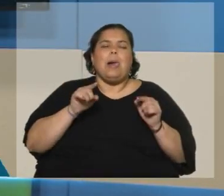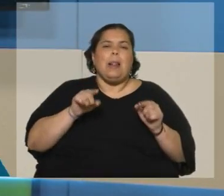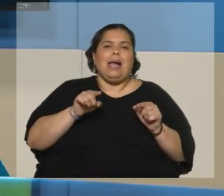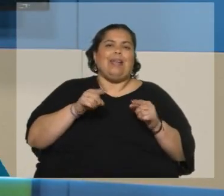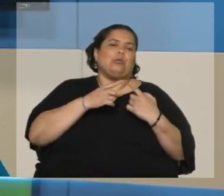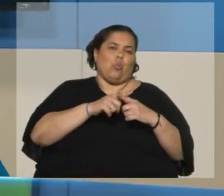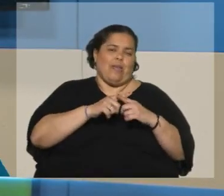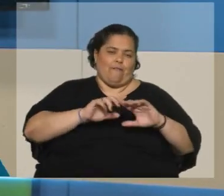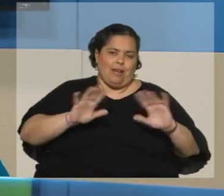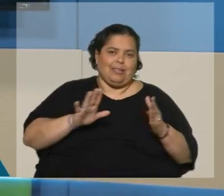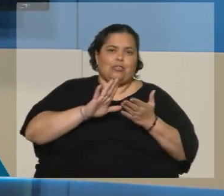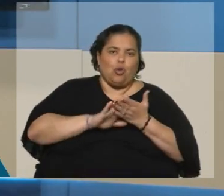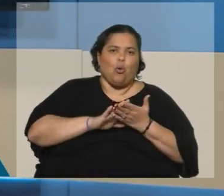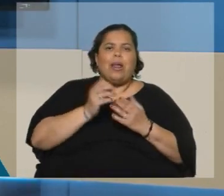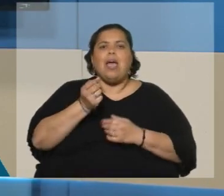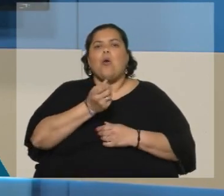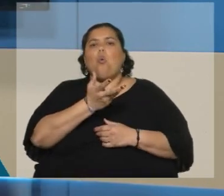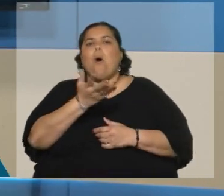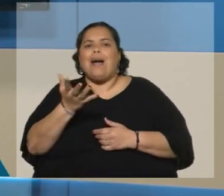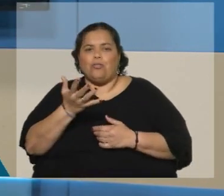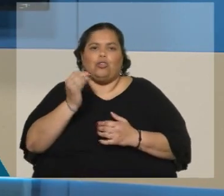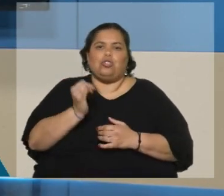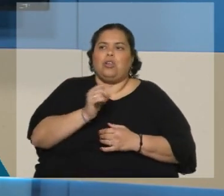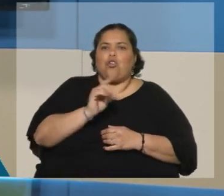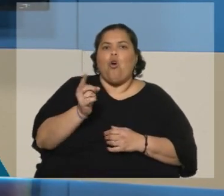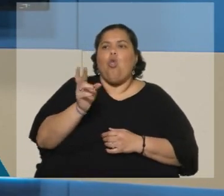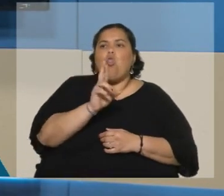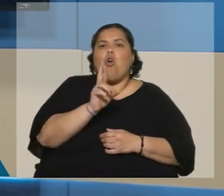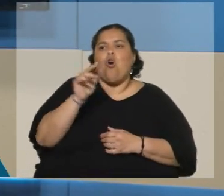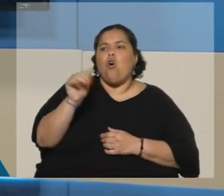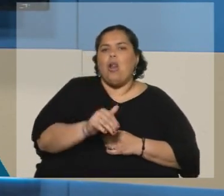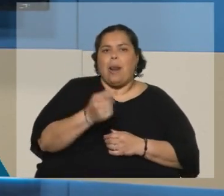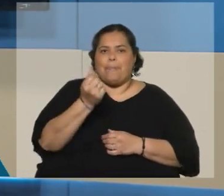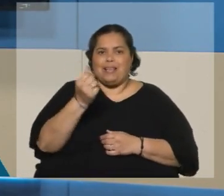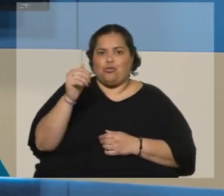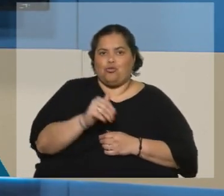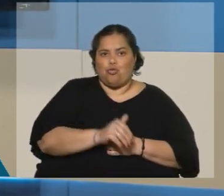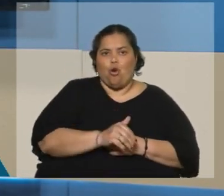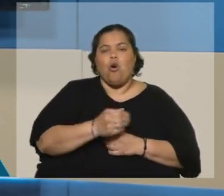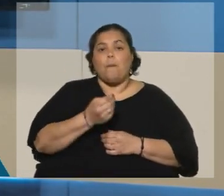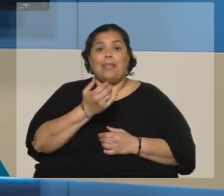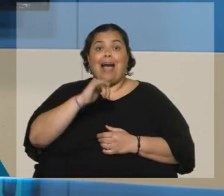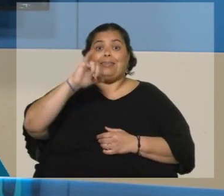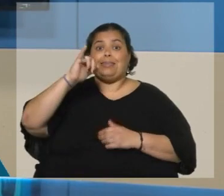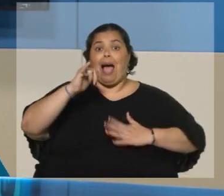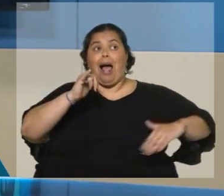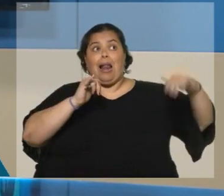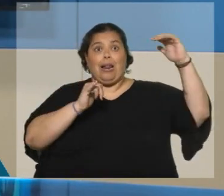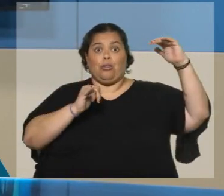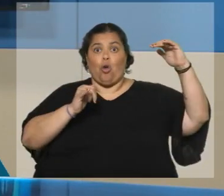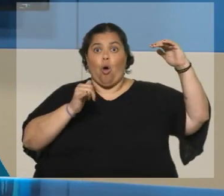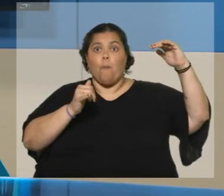todo un debate a propósito de cuánto incidió para un dólar a la baja con la tasa en los niveles altos en que estaba.